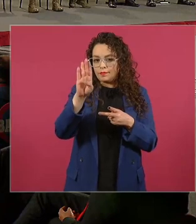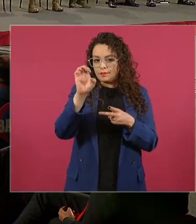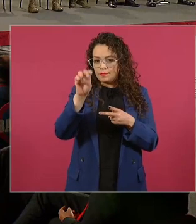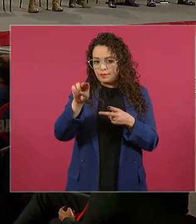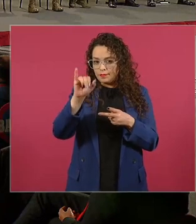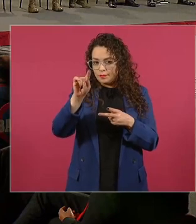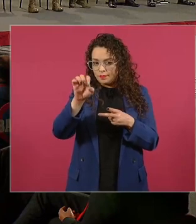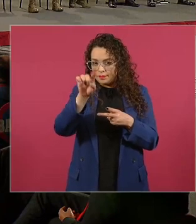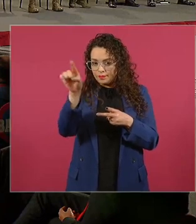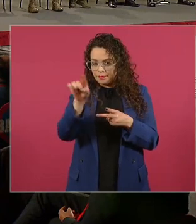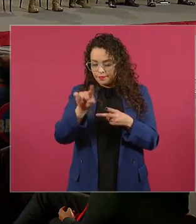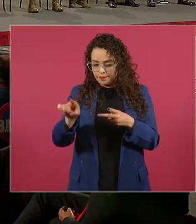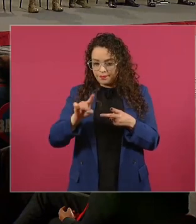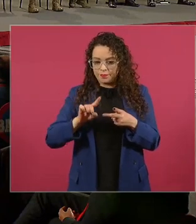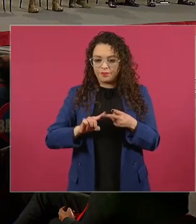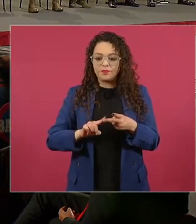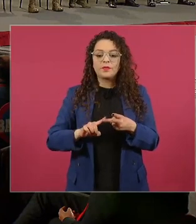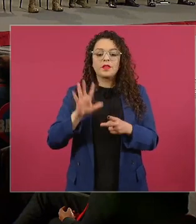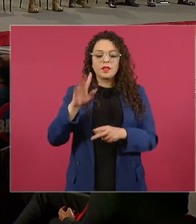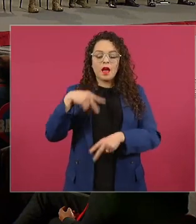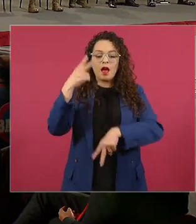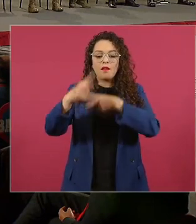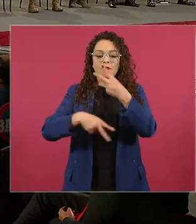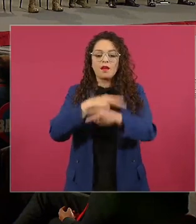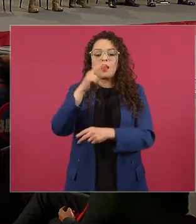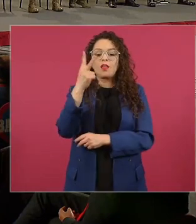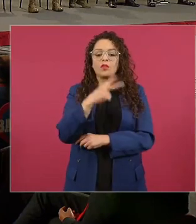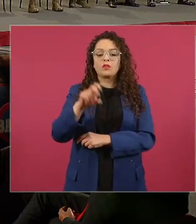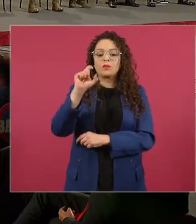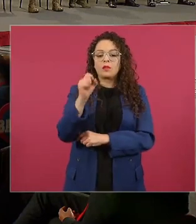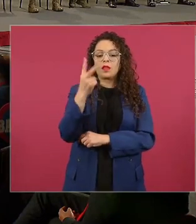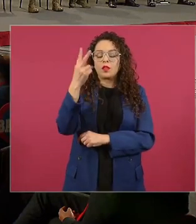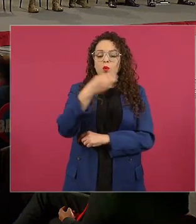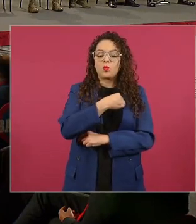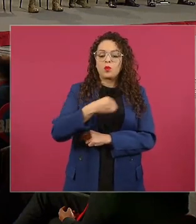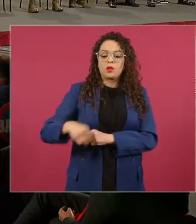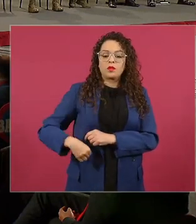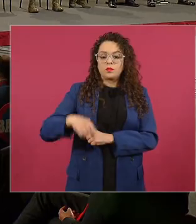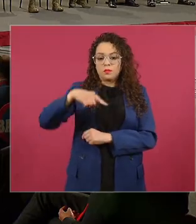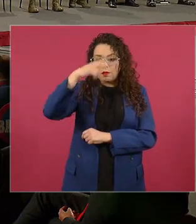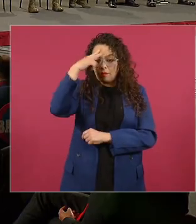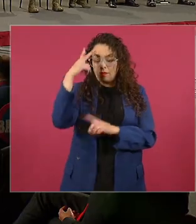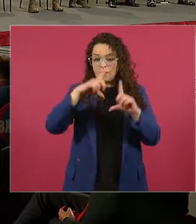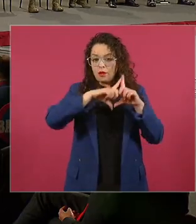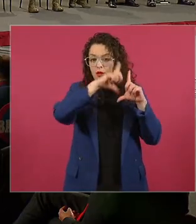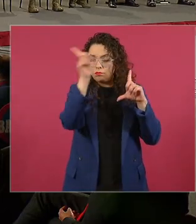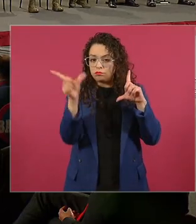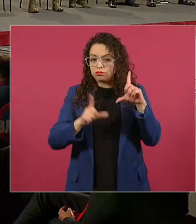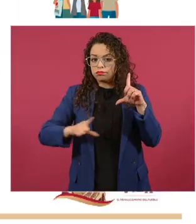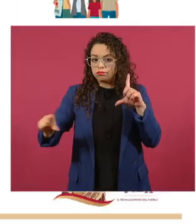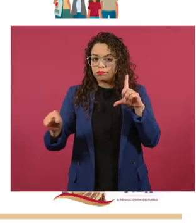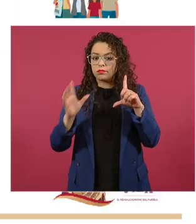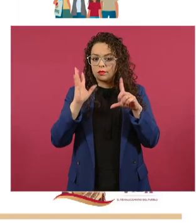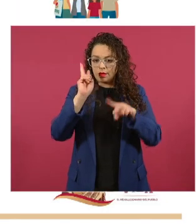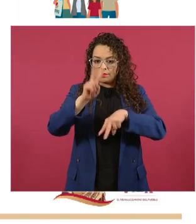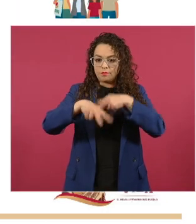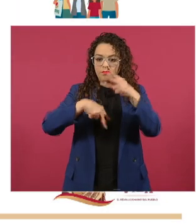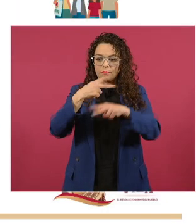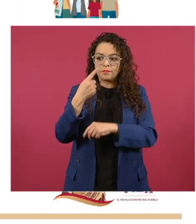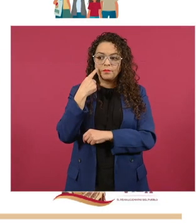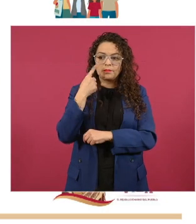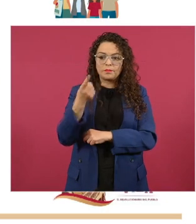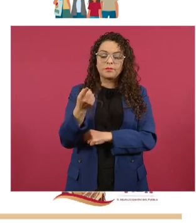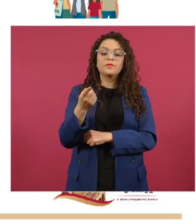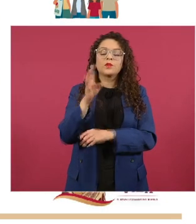se han visitado 222 municipios en el país y se han beneficiado a